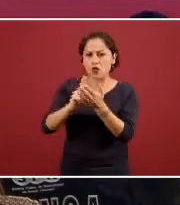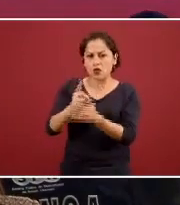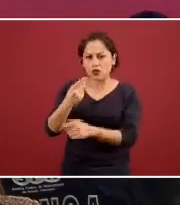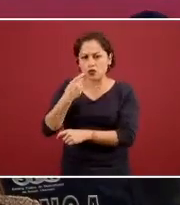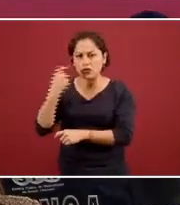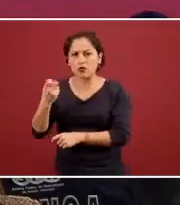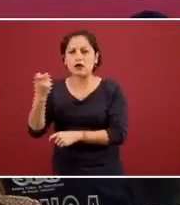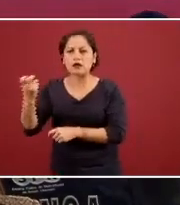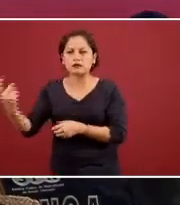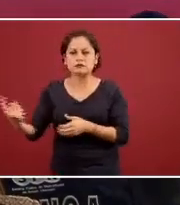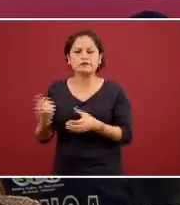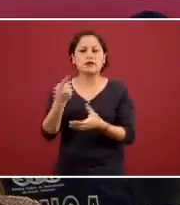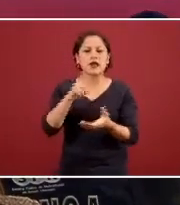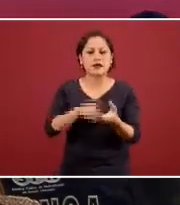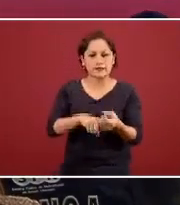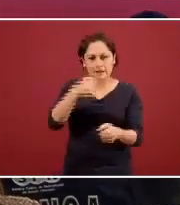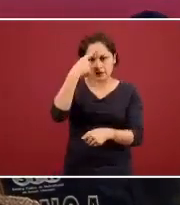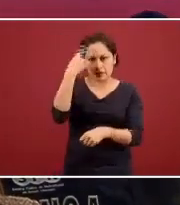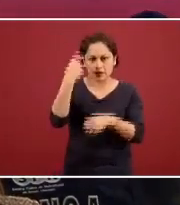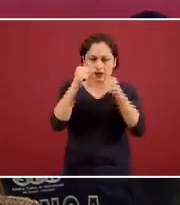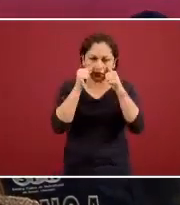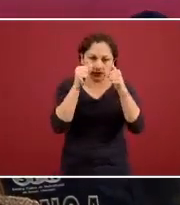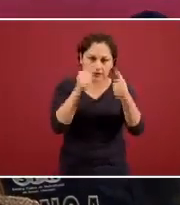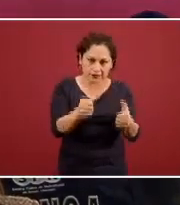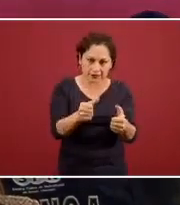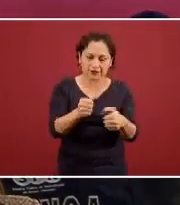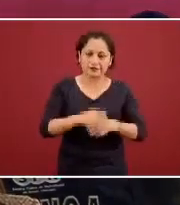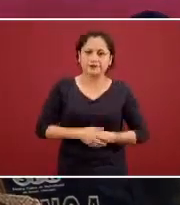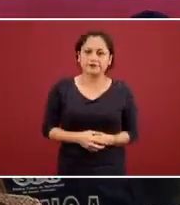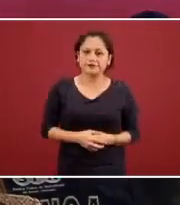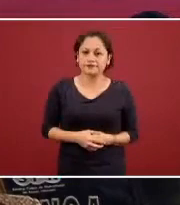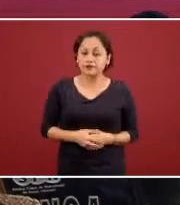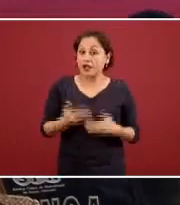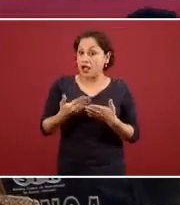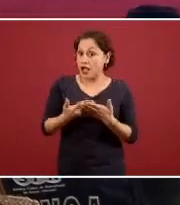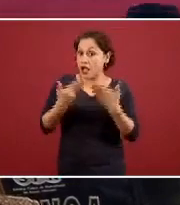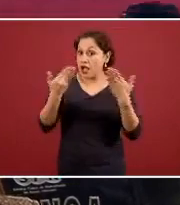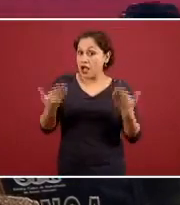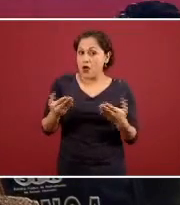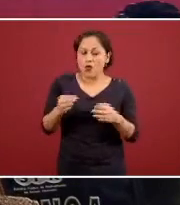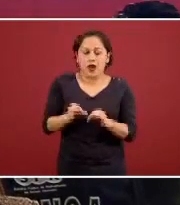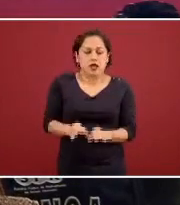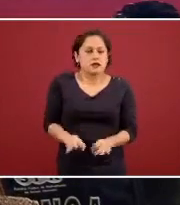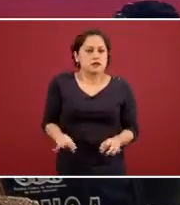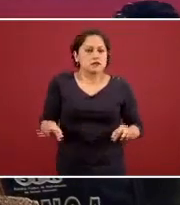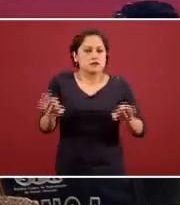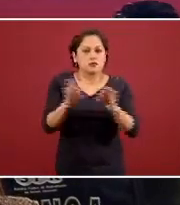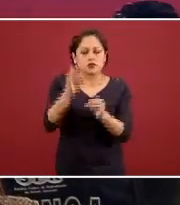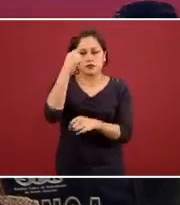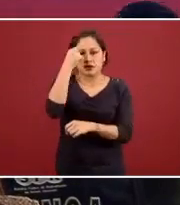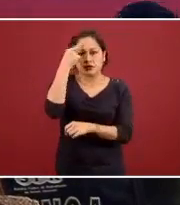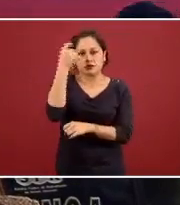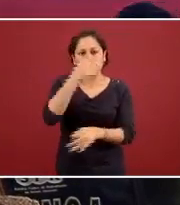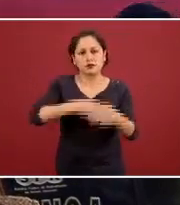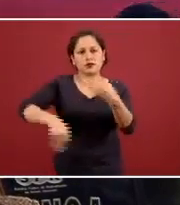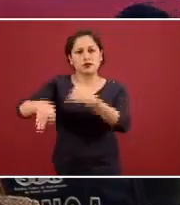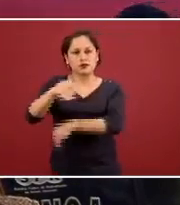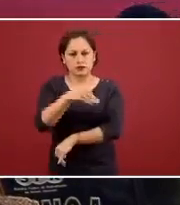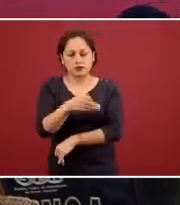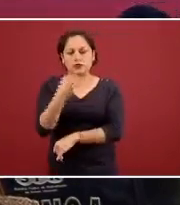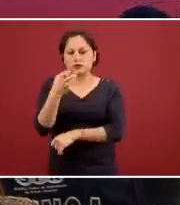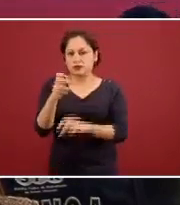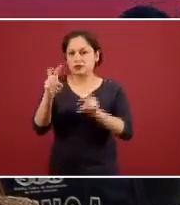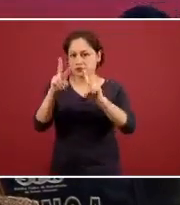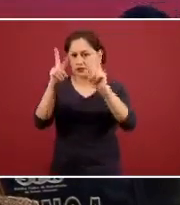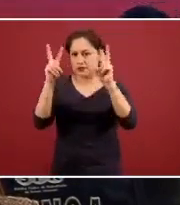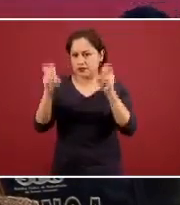los problemas de salud mental el día de hoy esta situación se ha vuelto prioritaria en la agenda de todos y en ese sentido junto con